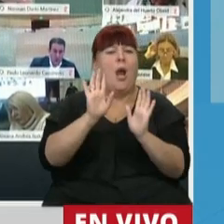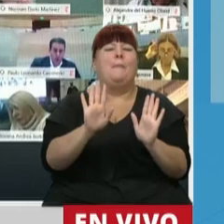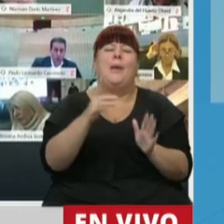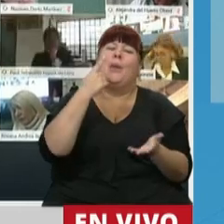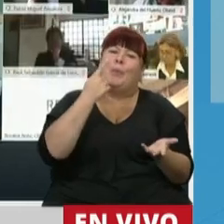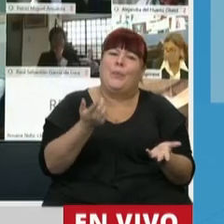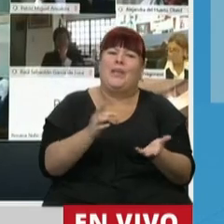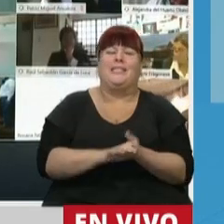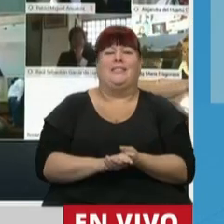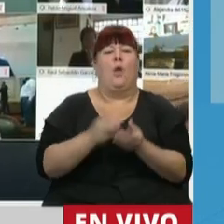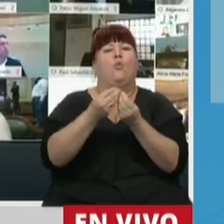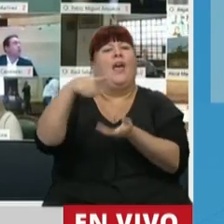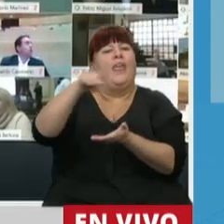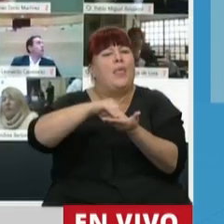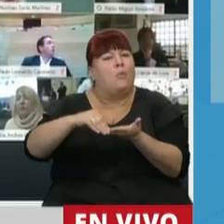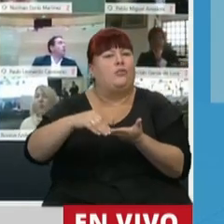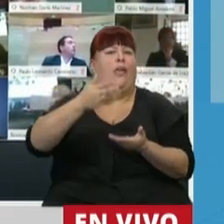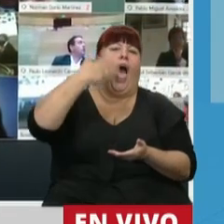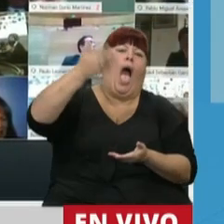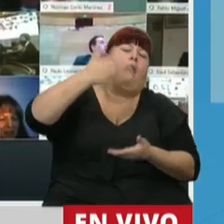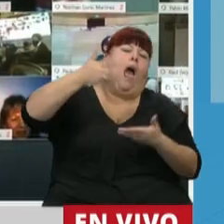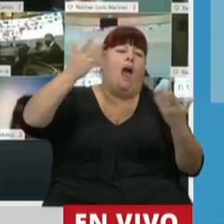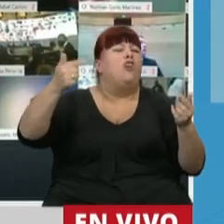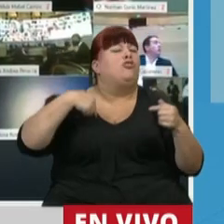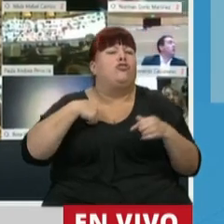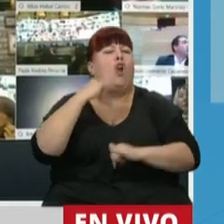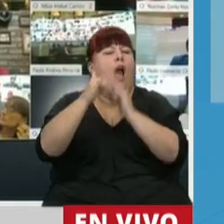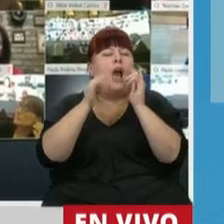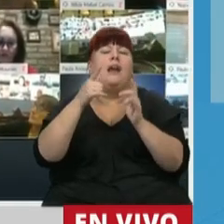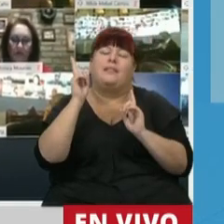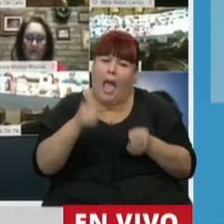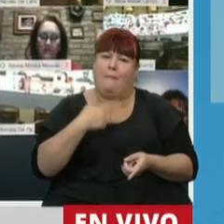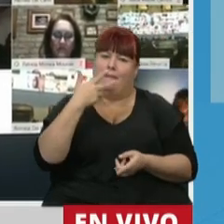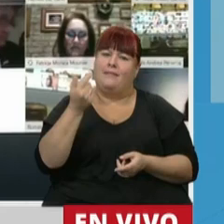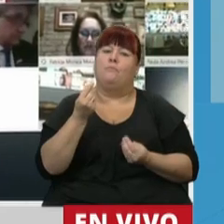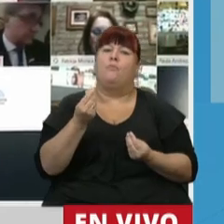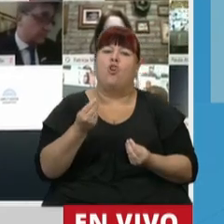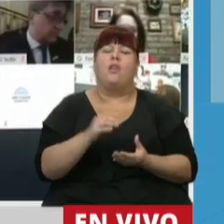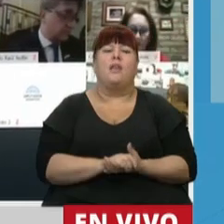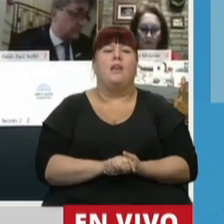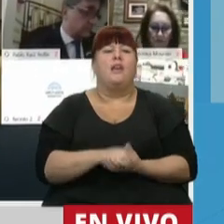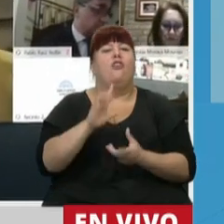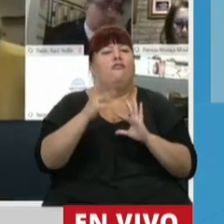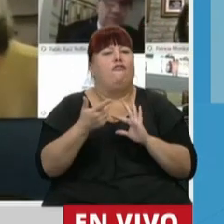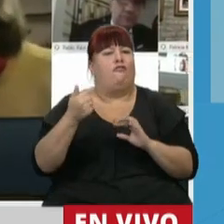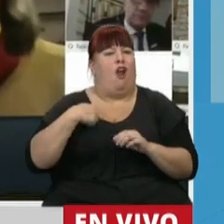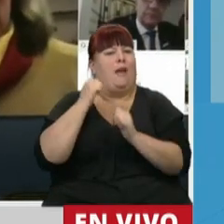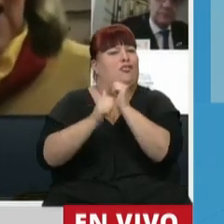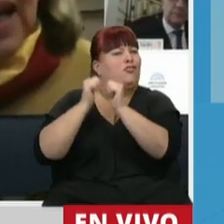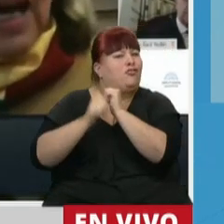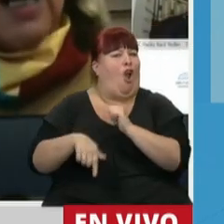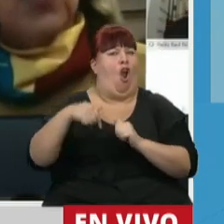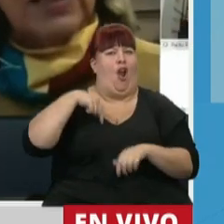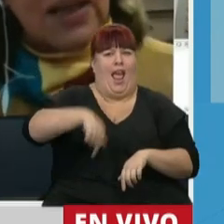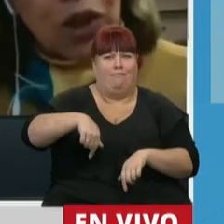pero vio que muchos legisladores hablaron mucho, mucho. Yo quiero decir algo también porque hace a nuestra historia, a